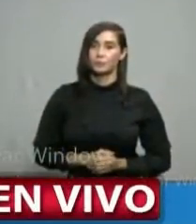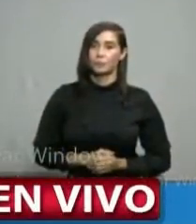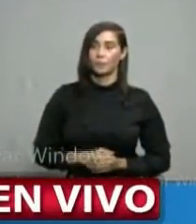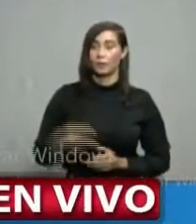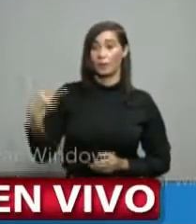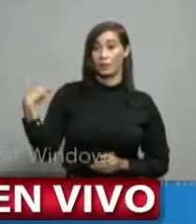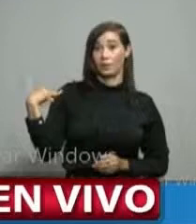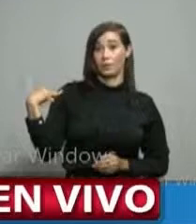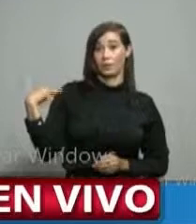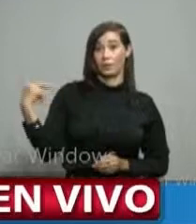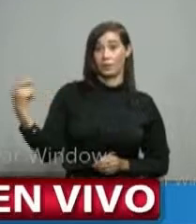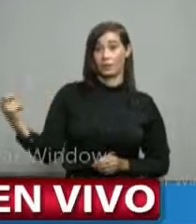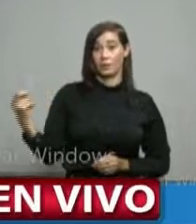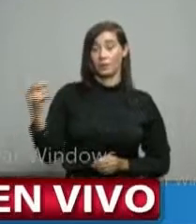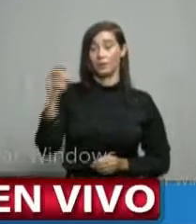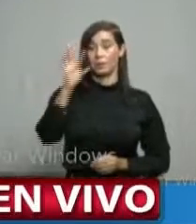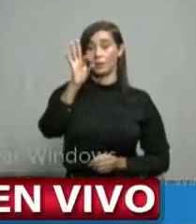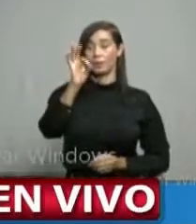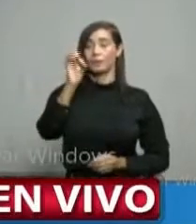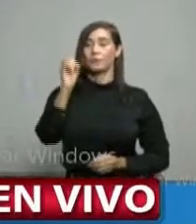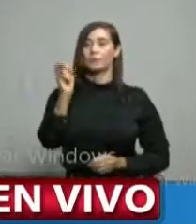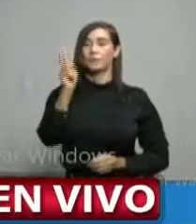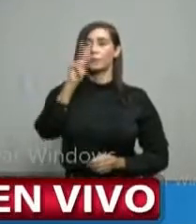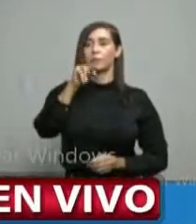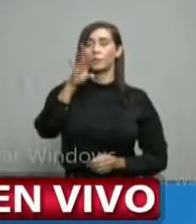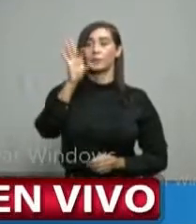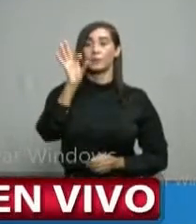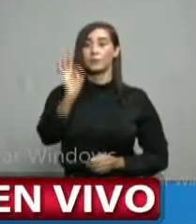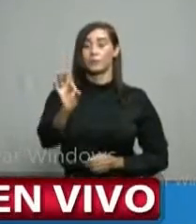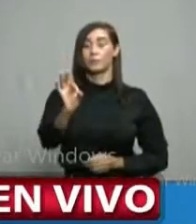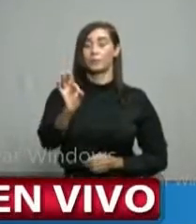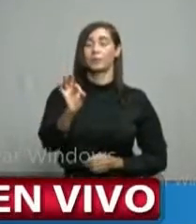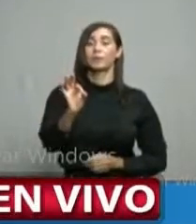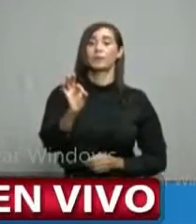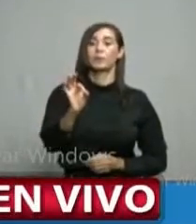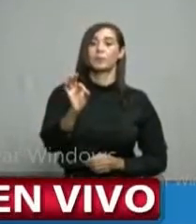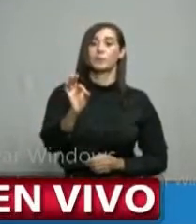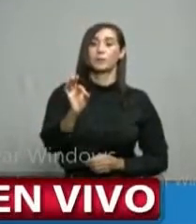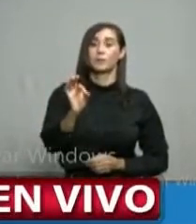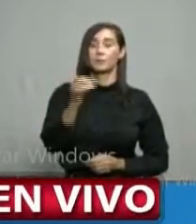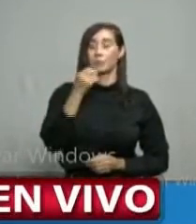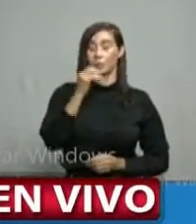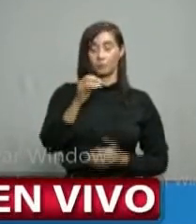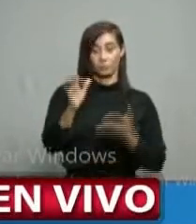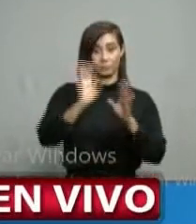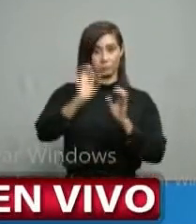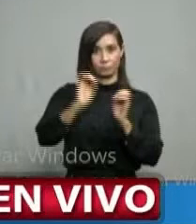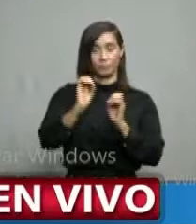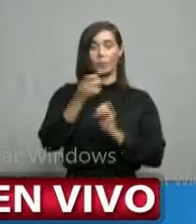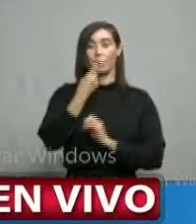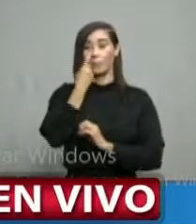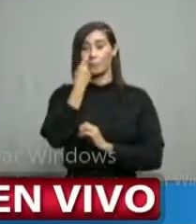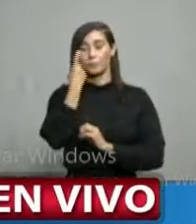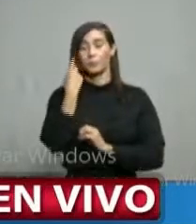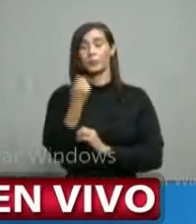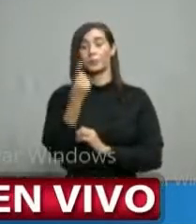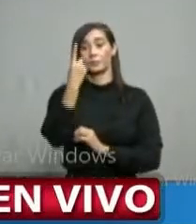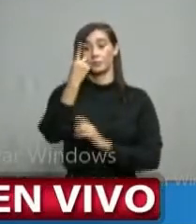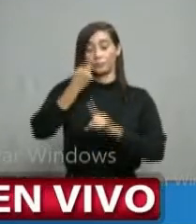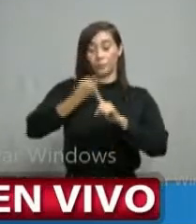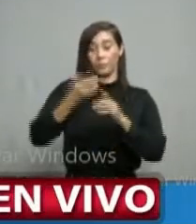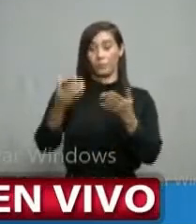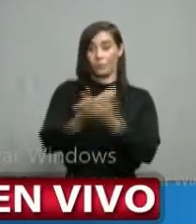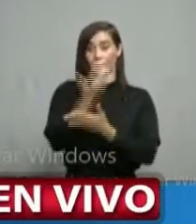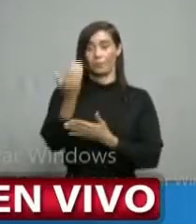Trinidad Sánchez, 929 casos, 929 pruebas realizadas, 1 caso